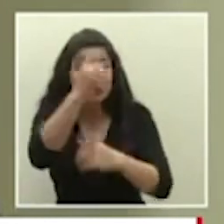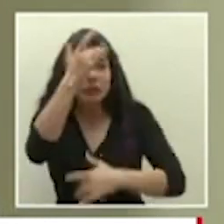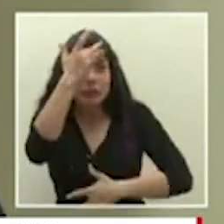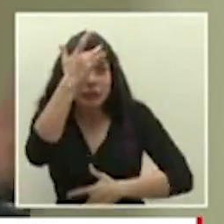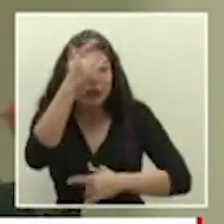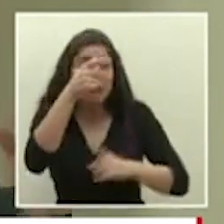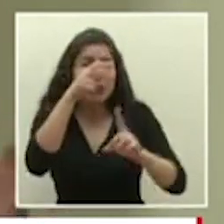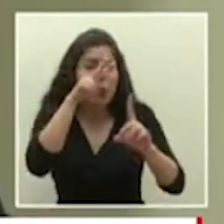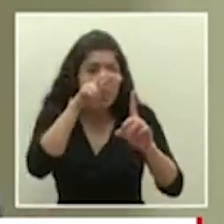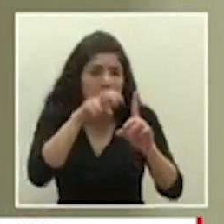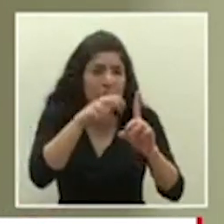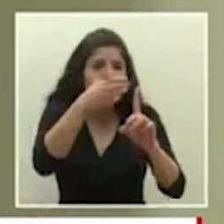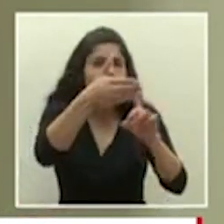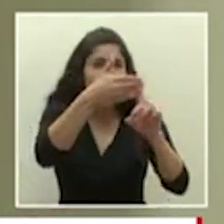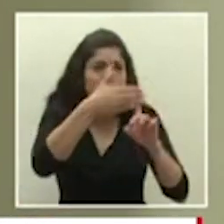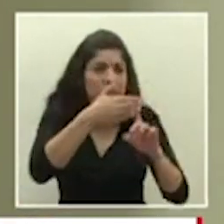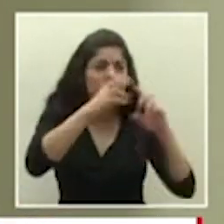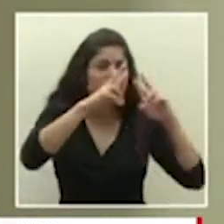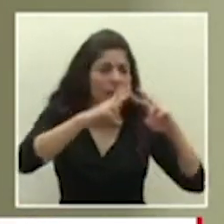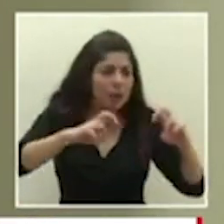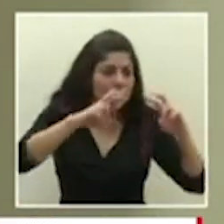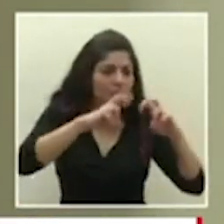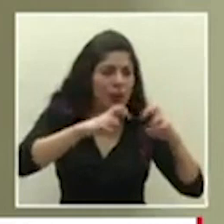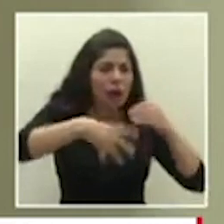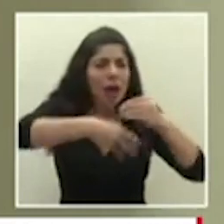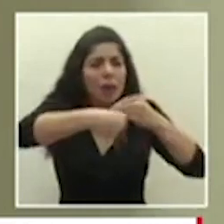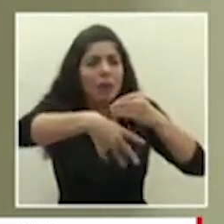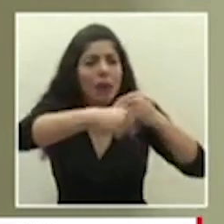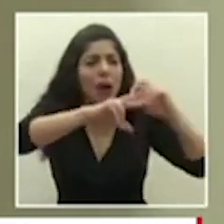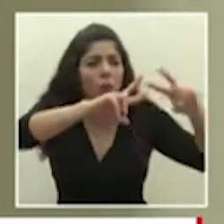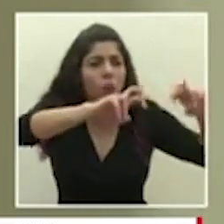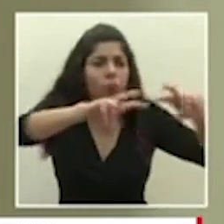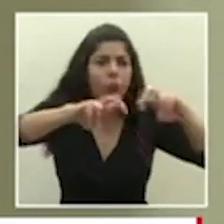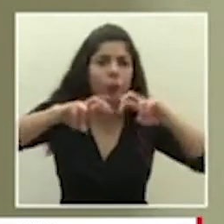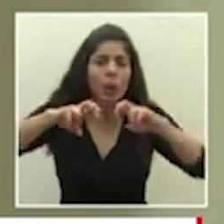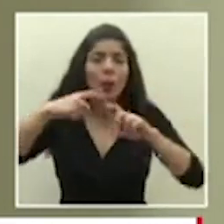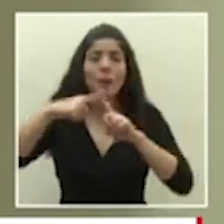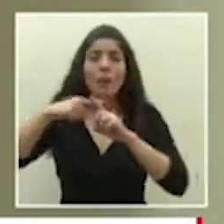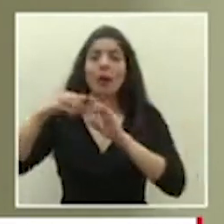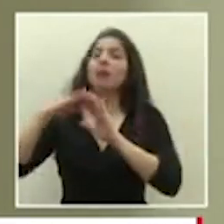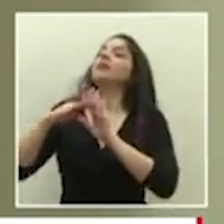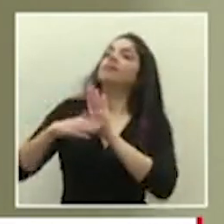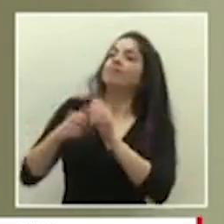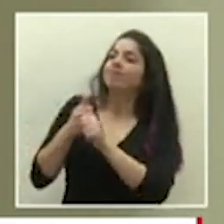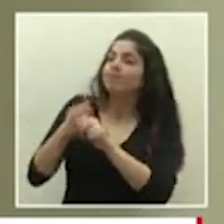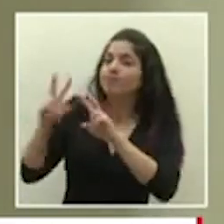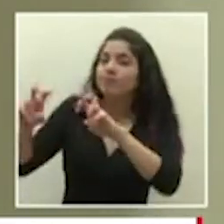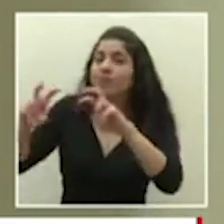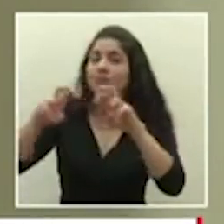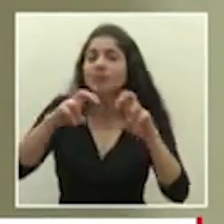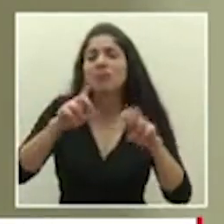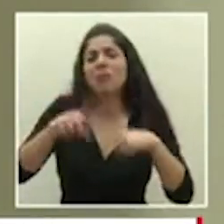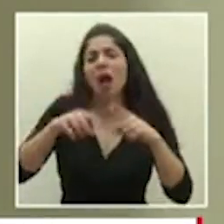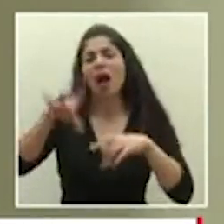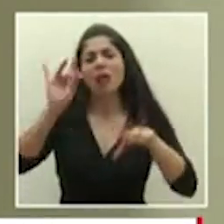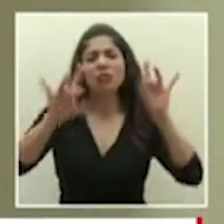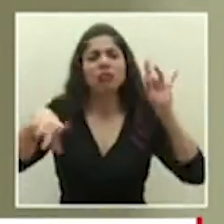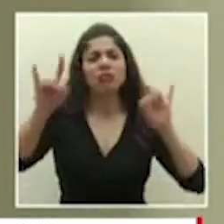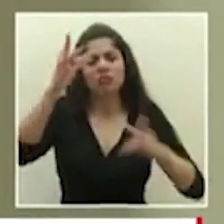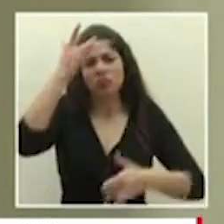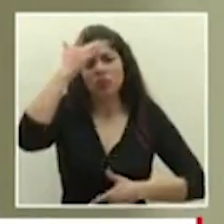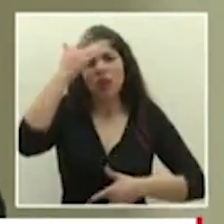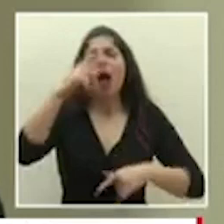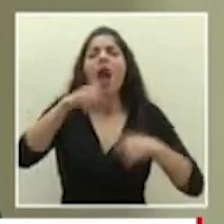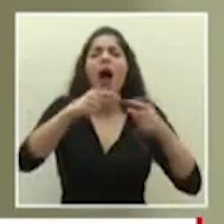seguimiento y haciendo las diferentes vigilancias complementarias a la vigilancia de los lineamientos pues obviamente vamos a estar detectando casos y van a haber